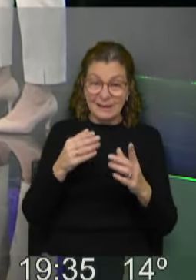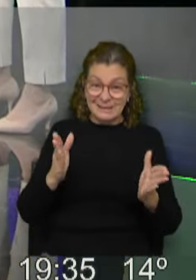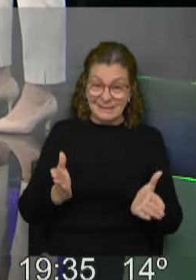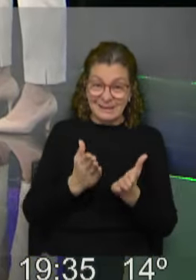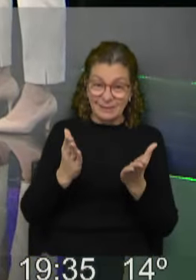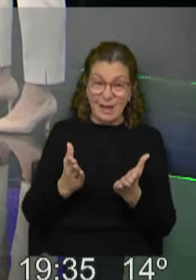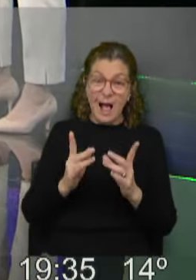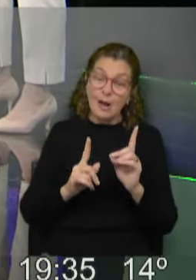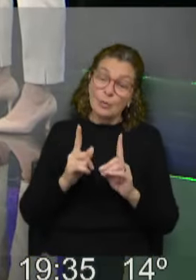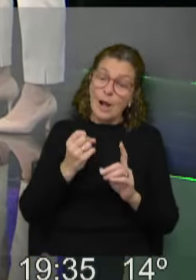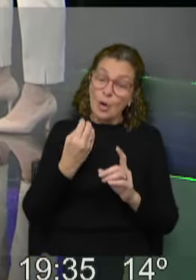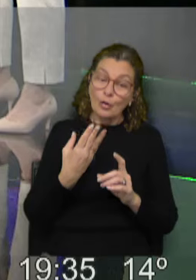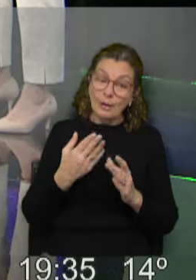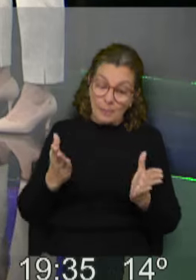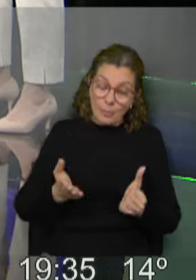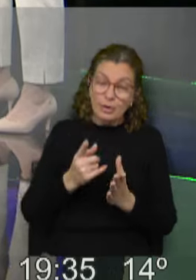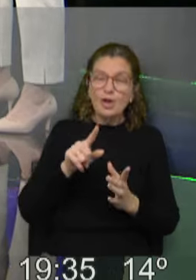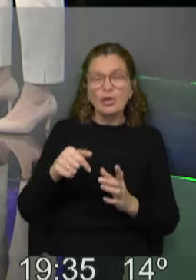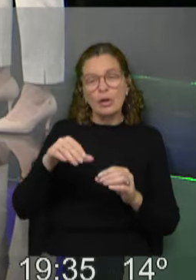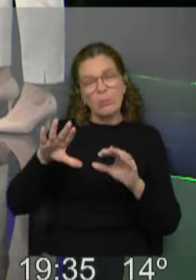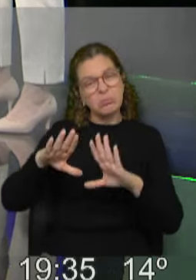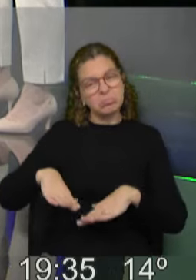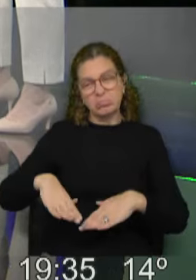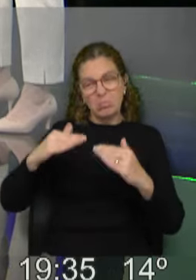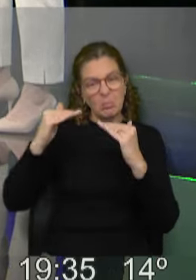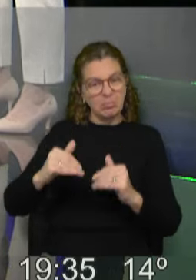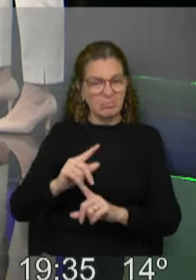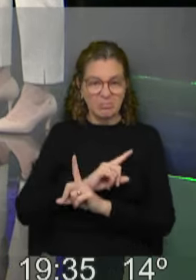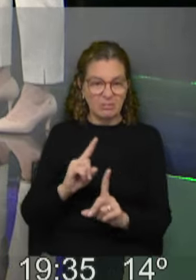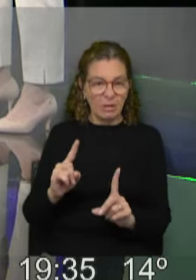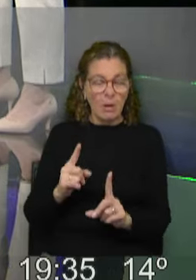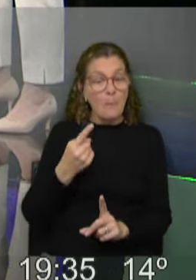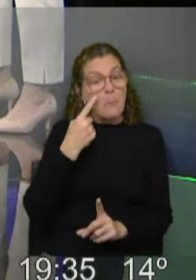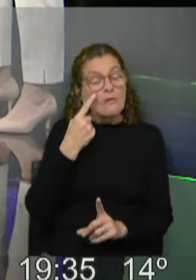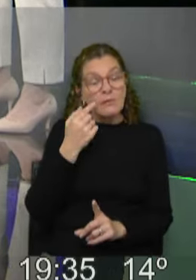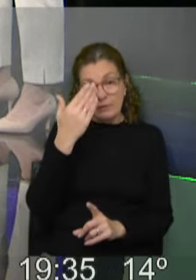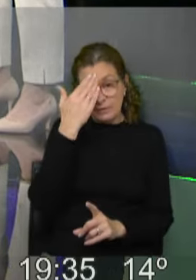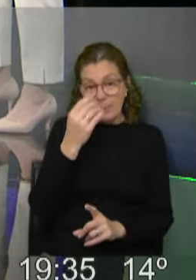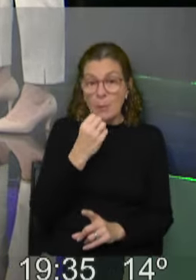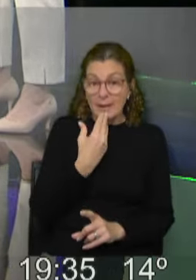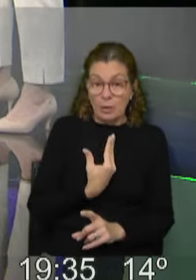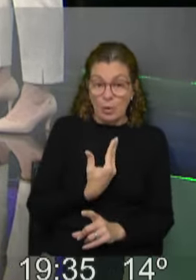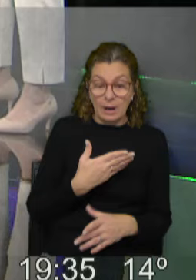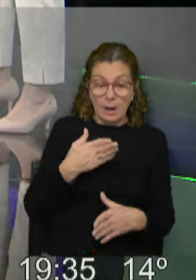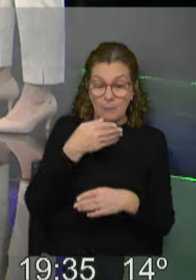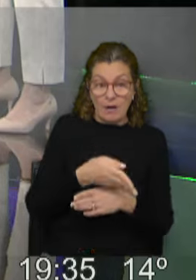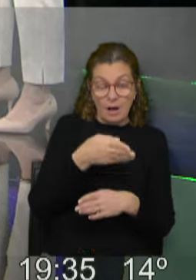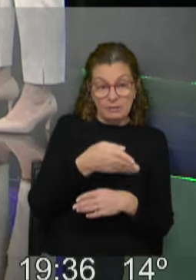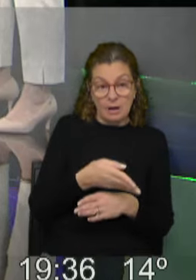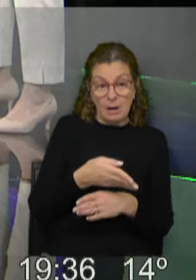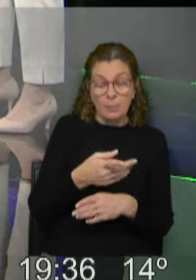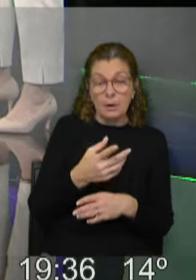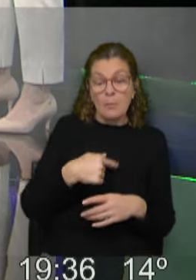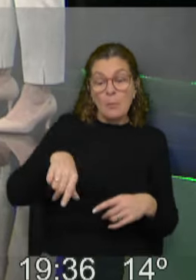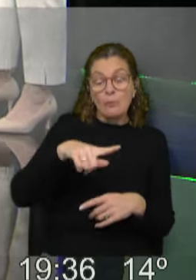y desincentivos para votar que son distintos a los que teníamos. Es probable que el Frente Amplio mejore su participación porque el momento